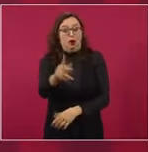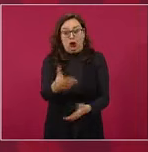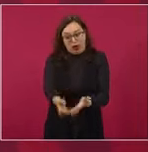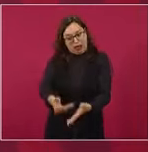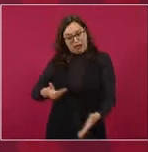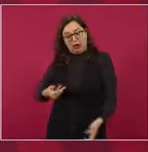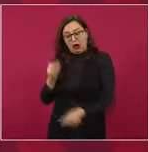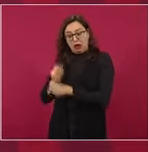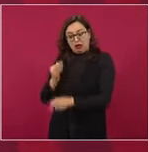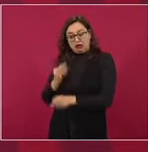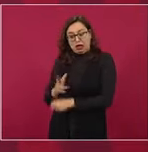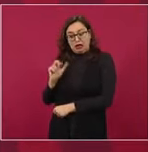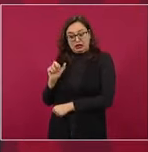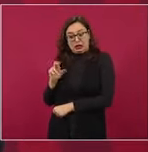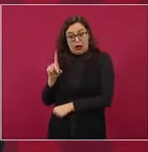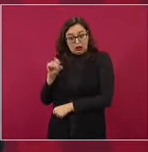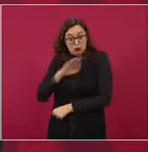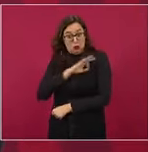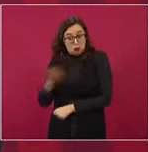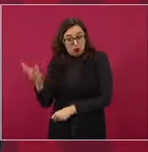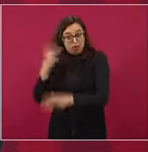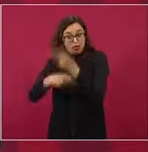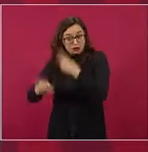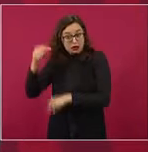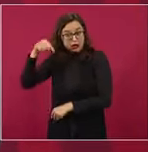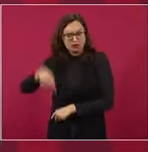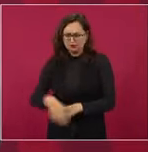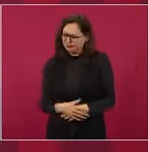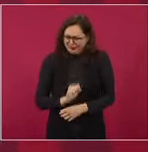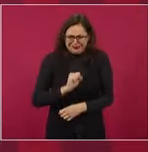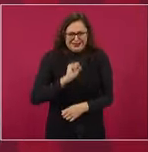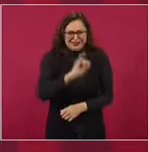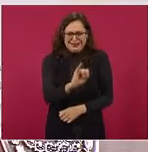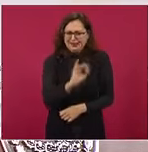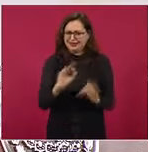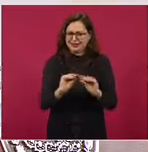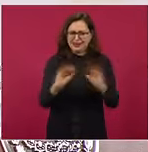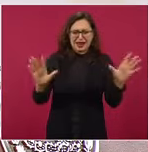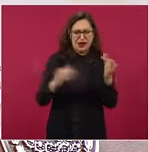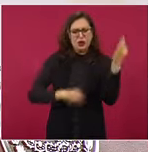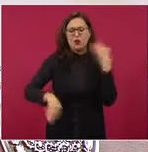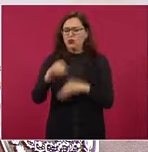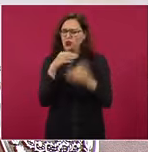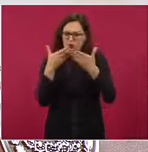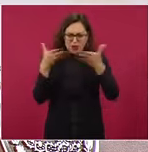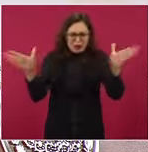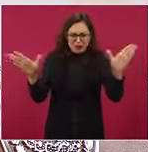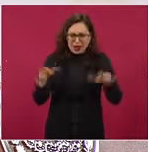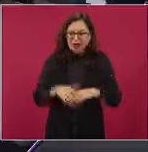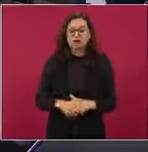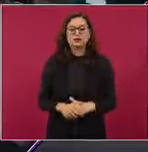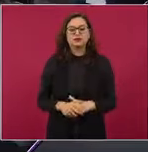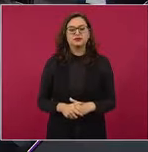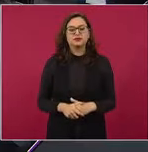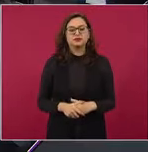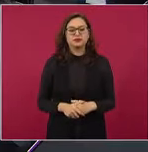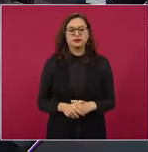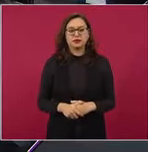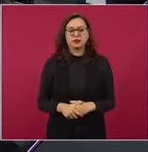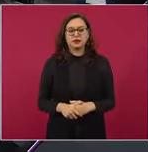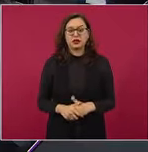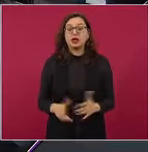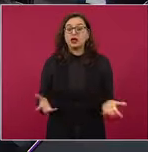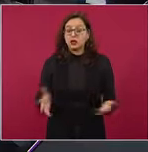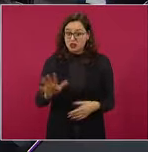Claro que sí, para él y para todos. Muy bien. Y ya para concluir, por favor, presidente. Hasta para